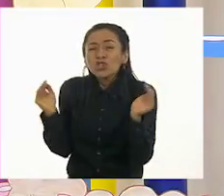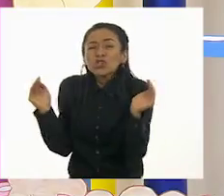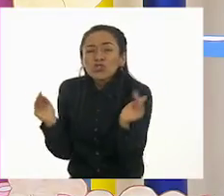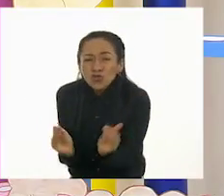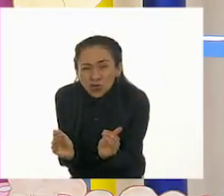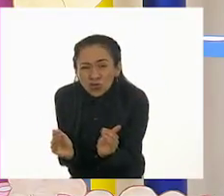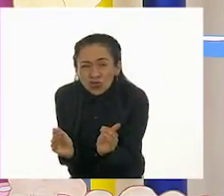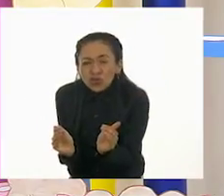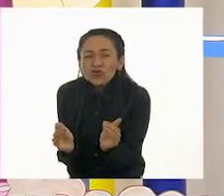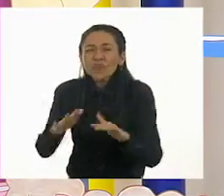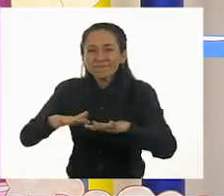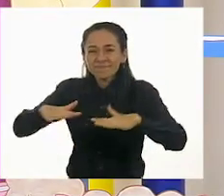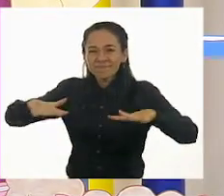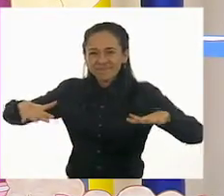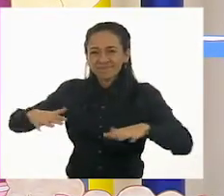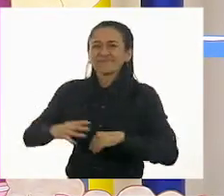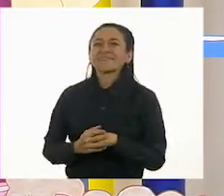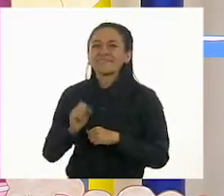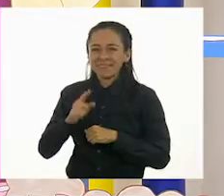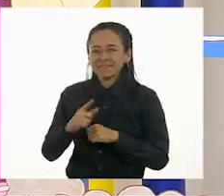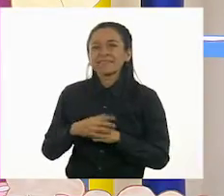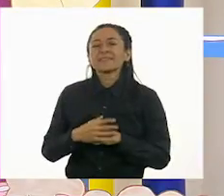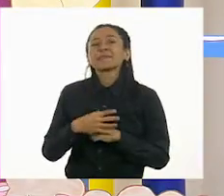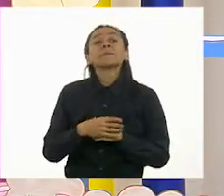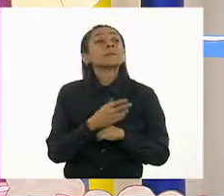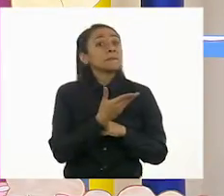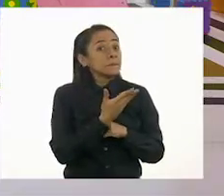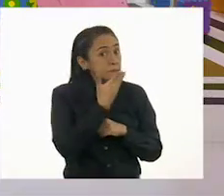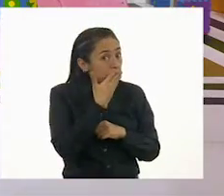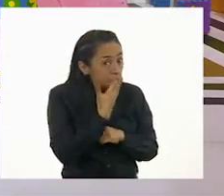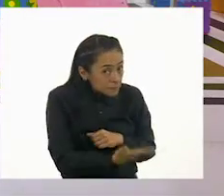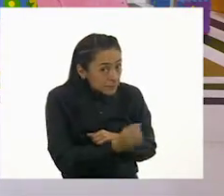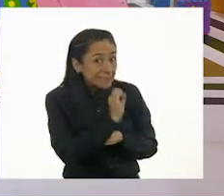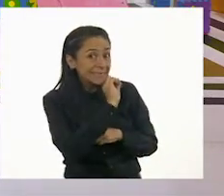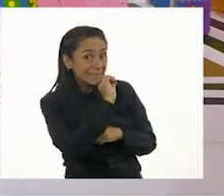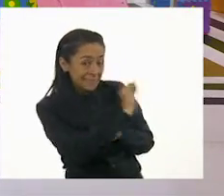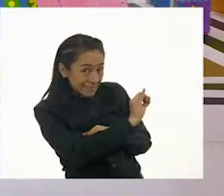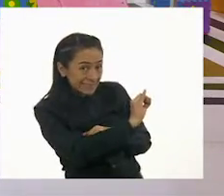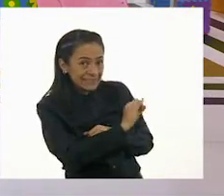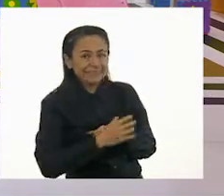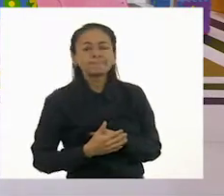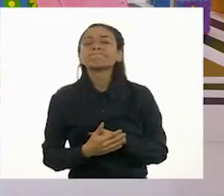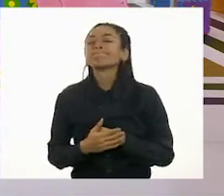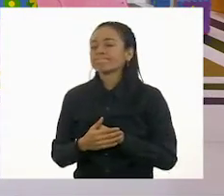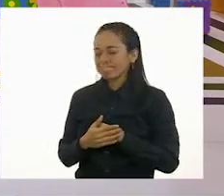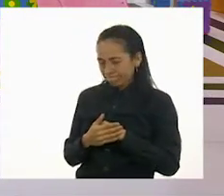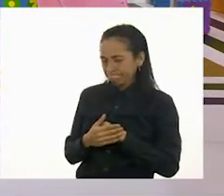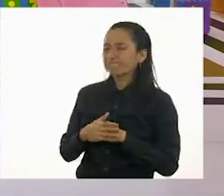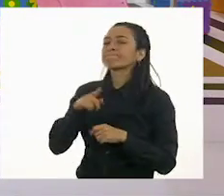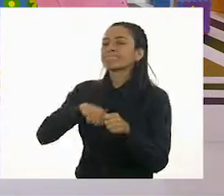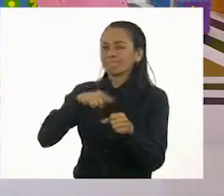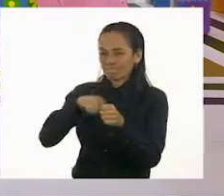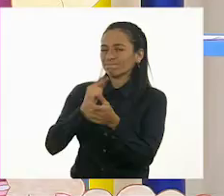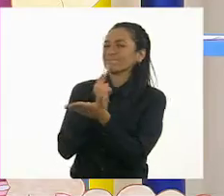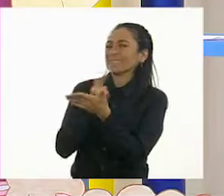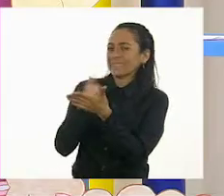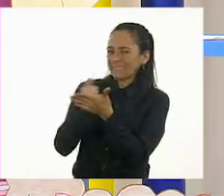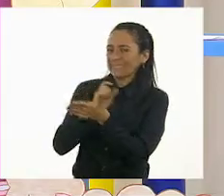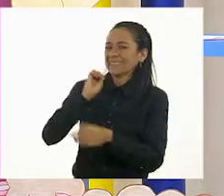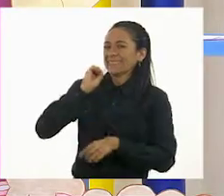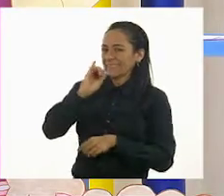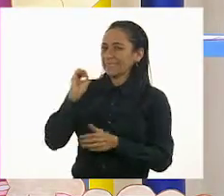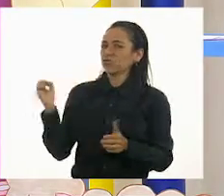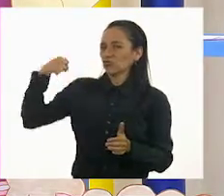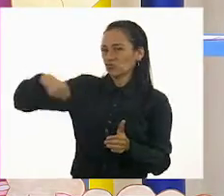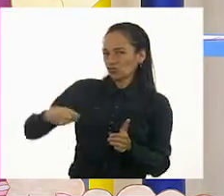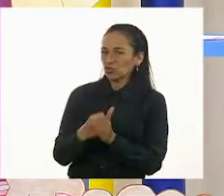Sí. Muy bien. Encontramos entonces a nuestro animal de color gris. Gris. Lo podemos pegar ahí. El